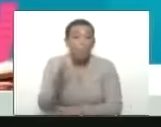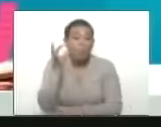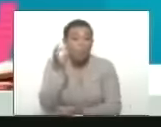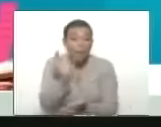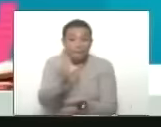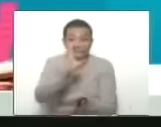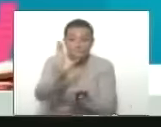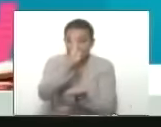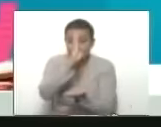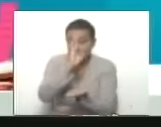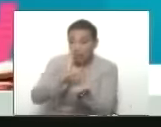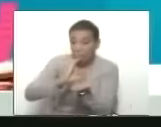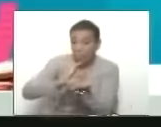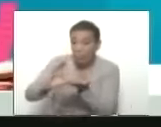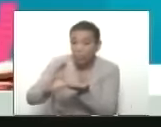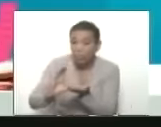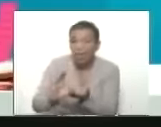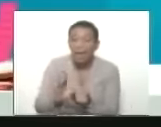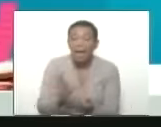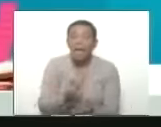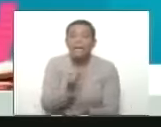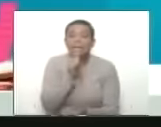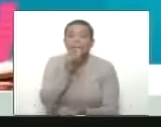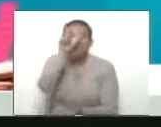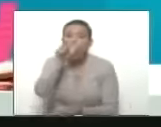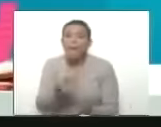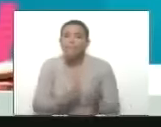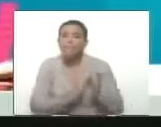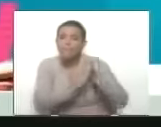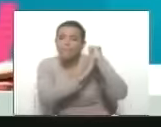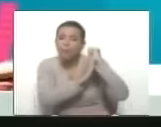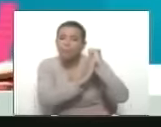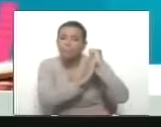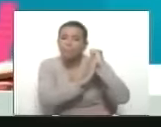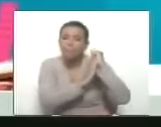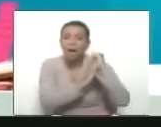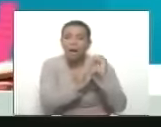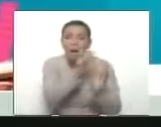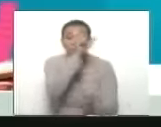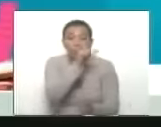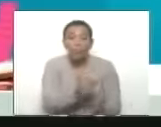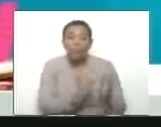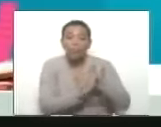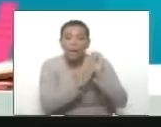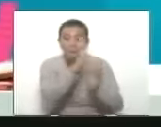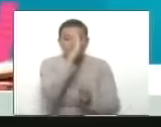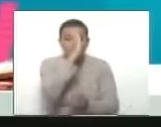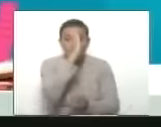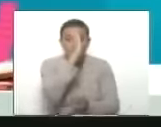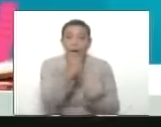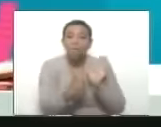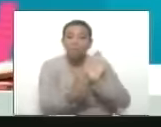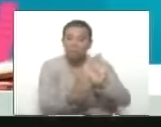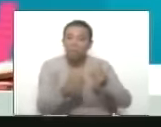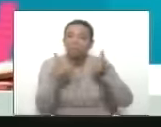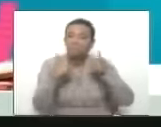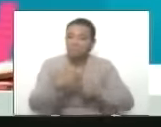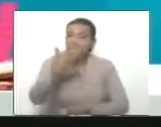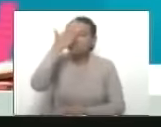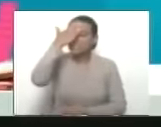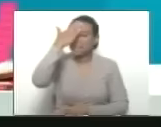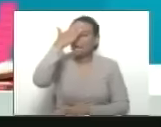he decidido nombrar como jefa de Credi Mujer a una mujer que ya ha demostrado gran capacidad